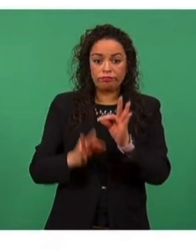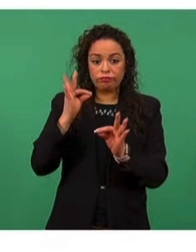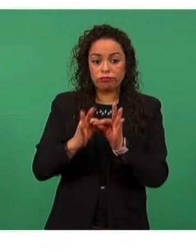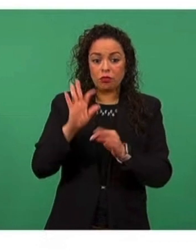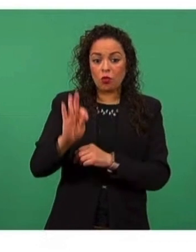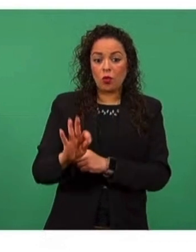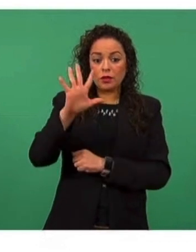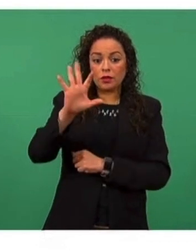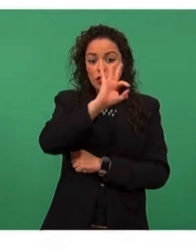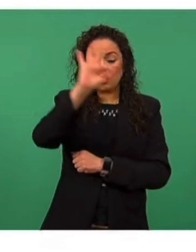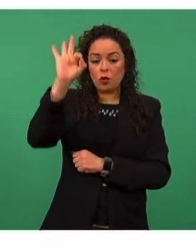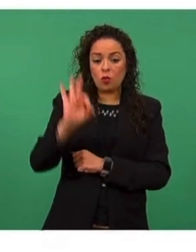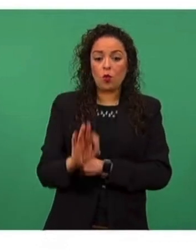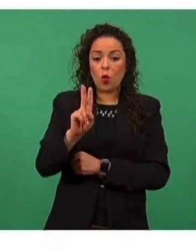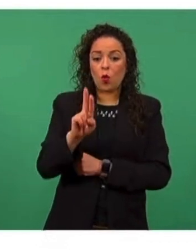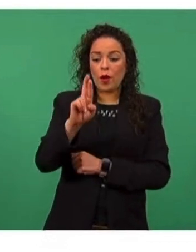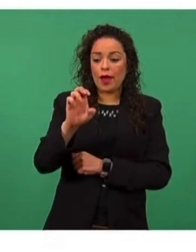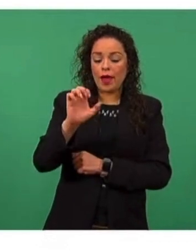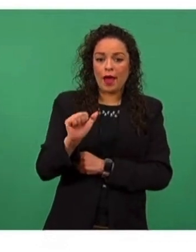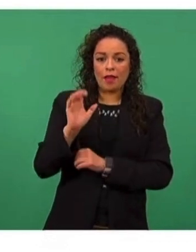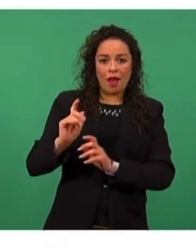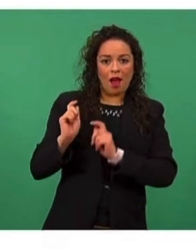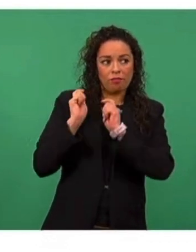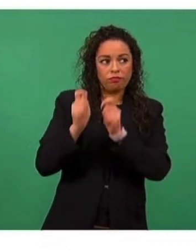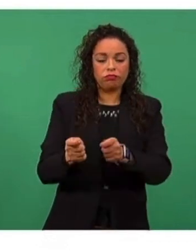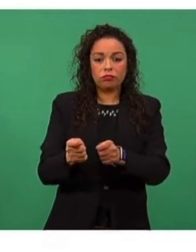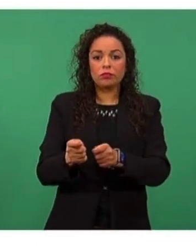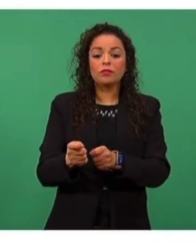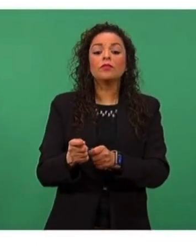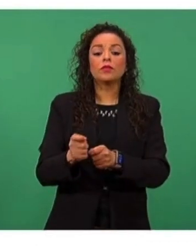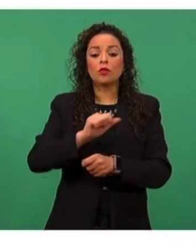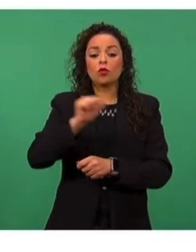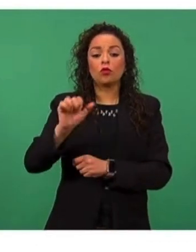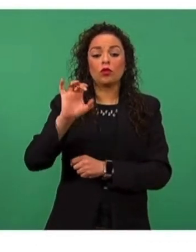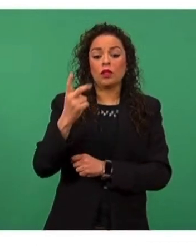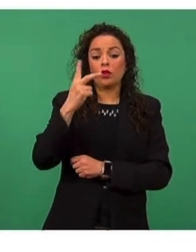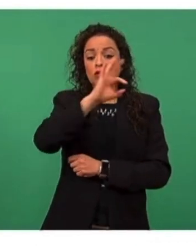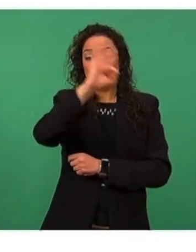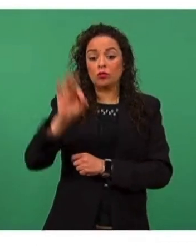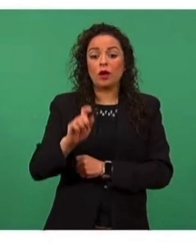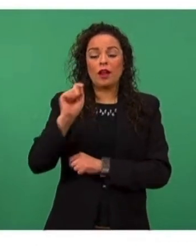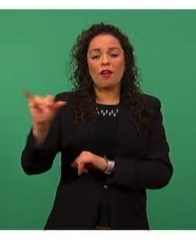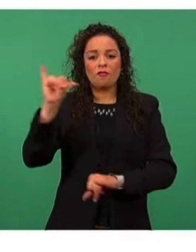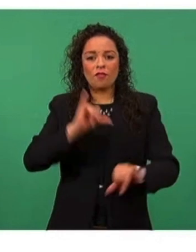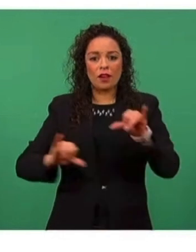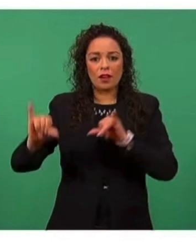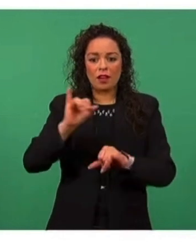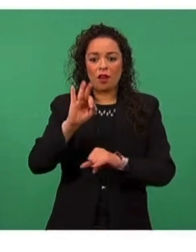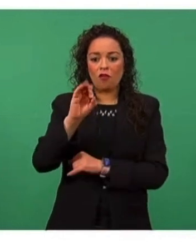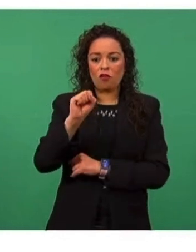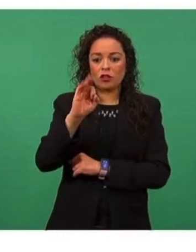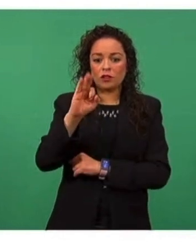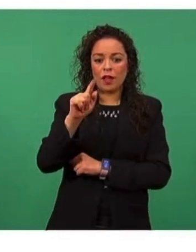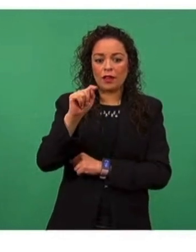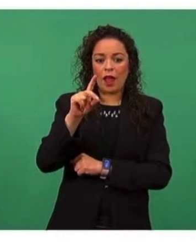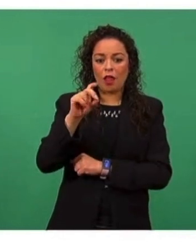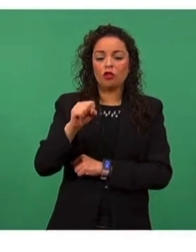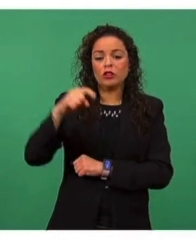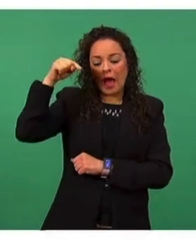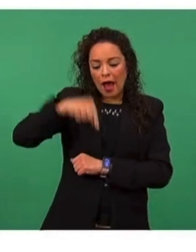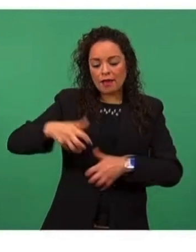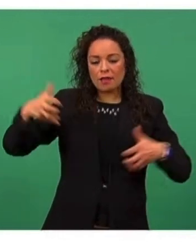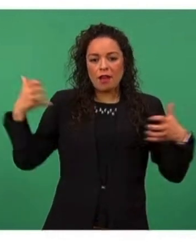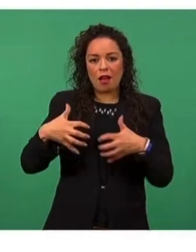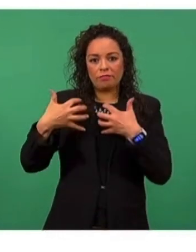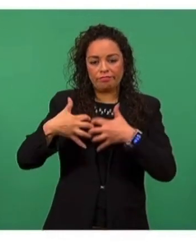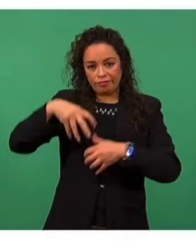urea y el 32 por ciento de los fertilizantes fosfatados con producción nacional. La que sigue, por